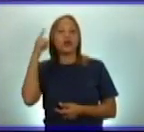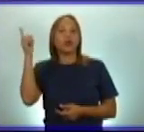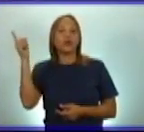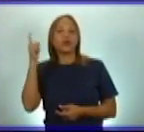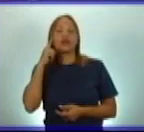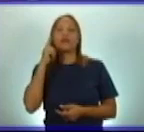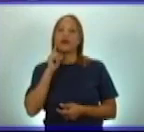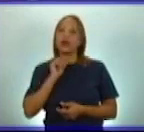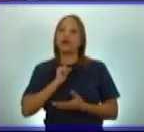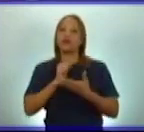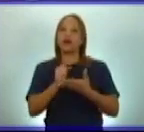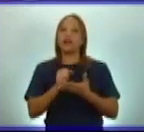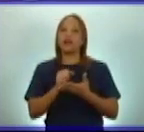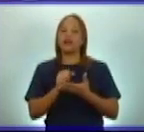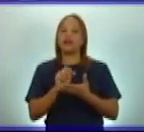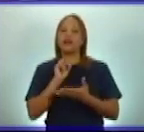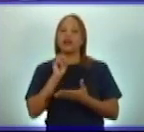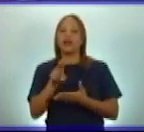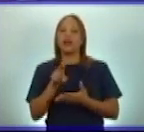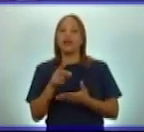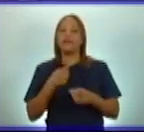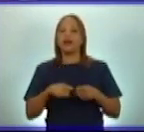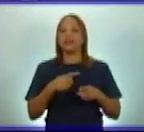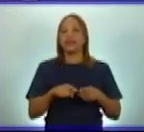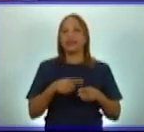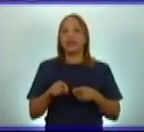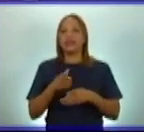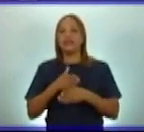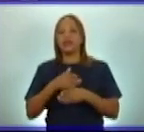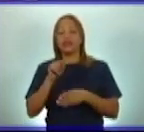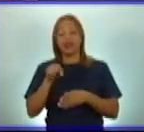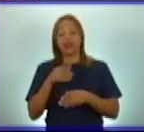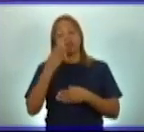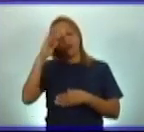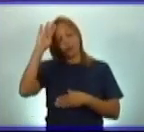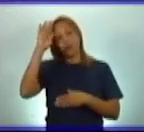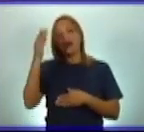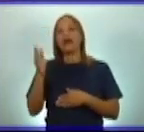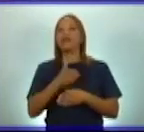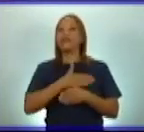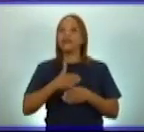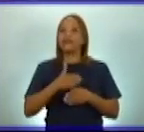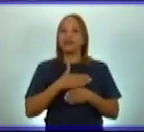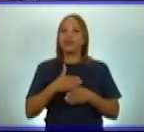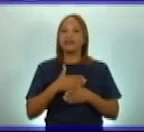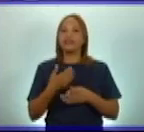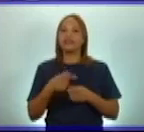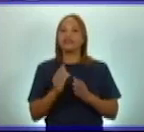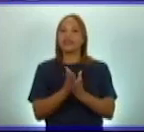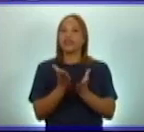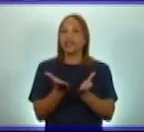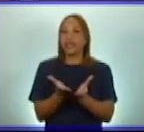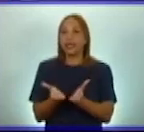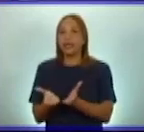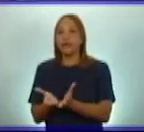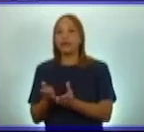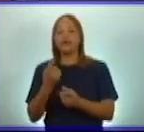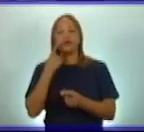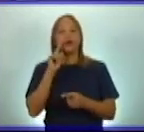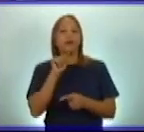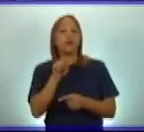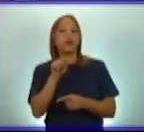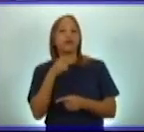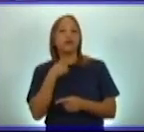materiales. En nuestro país existen diversidad de ellos, pero a ti,